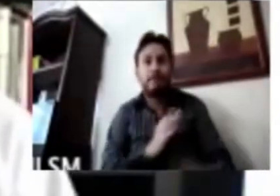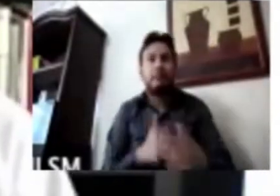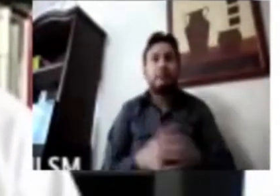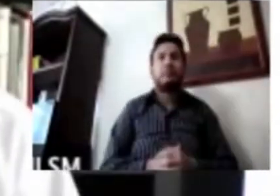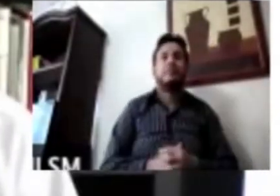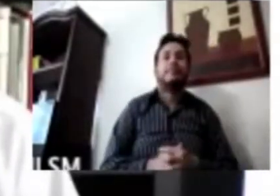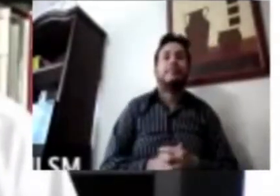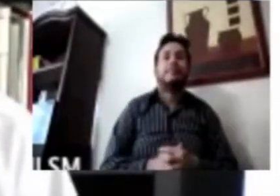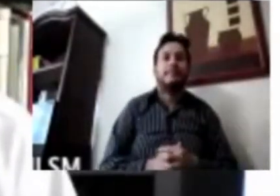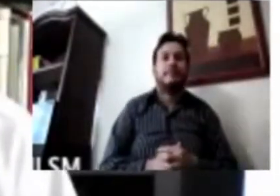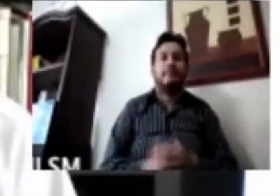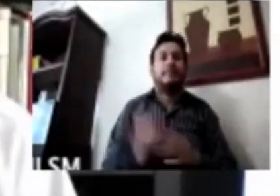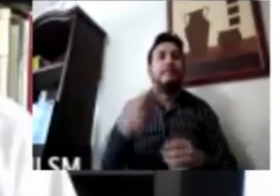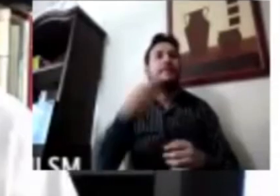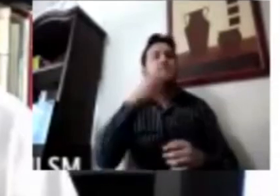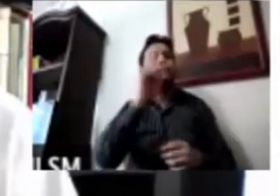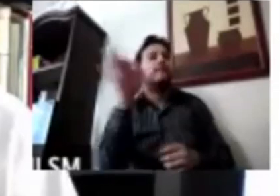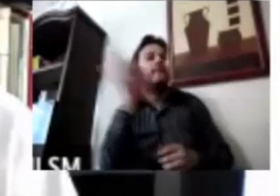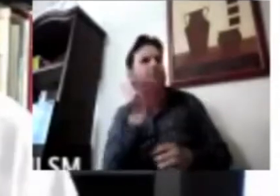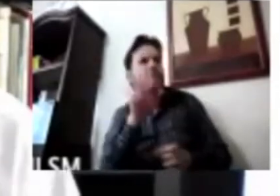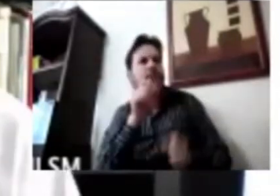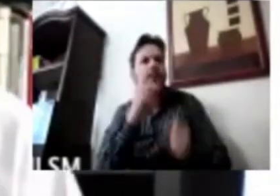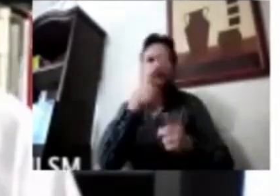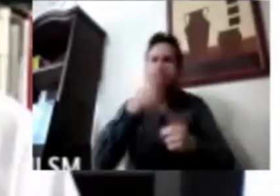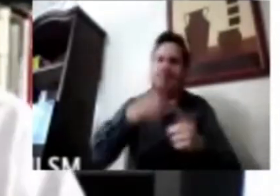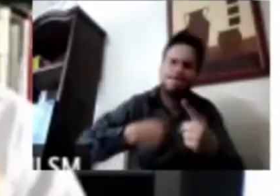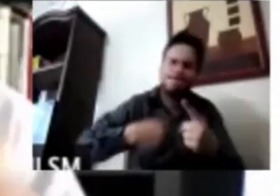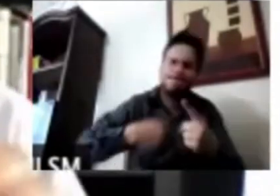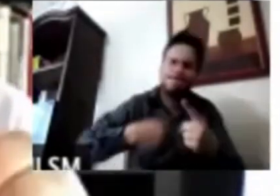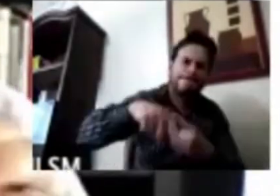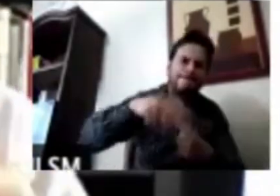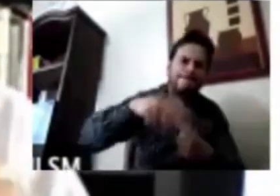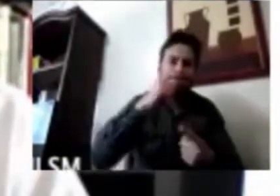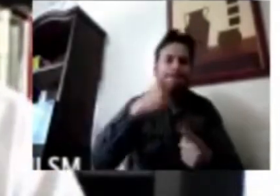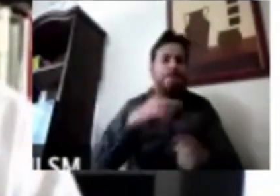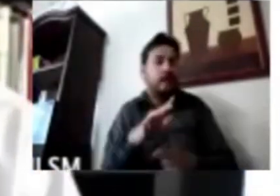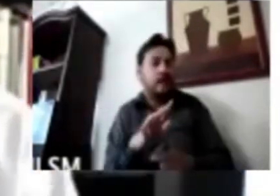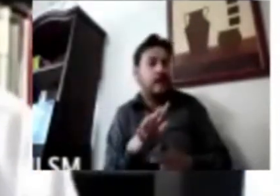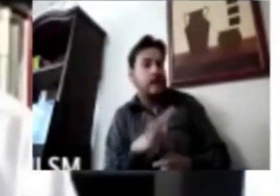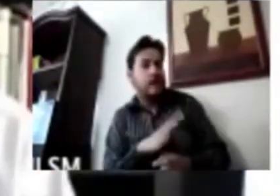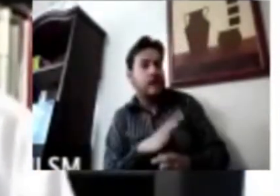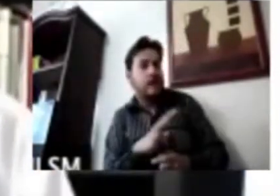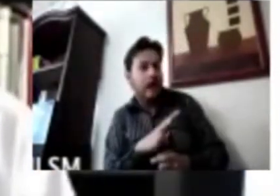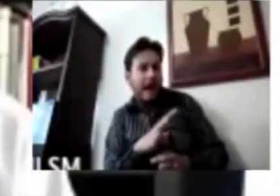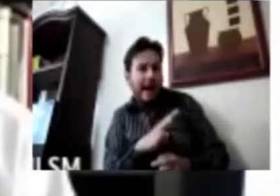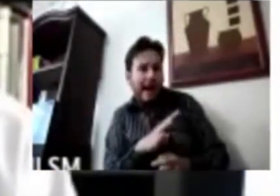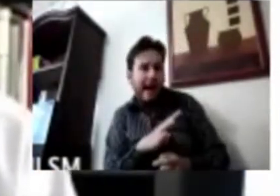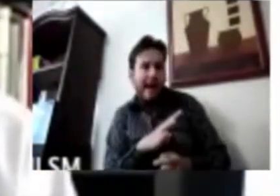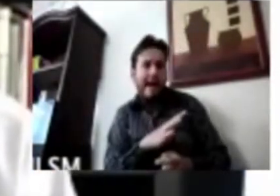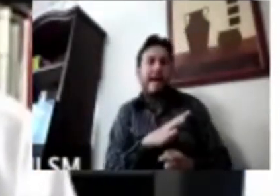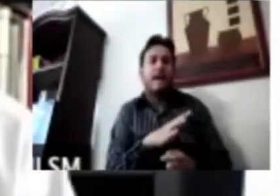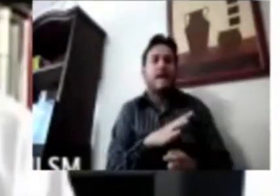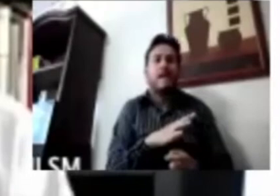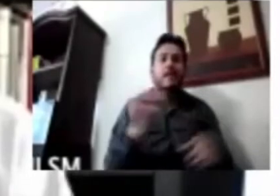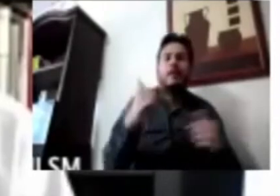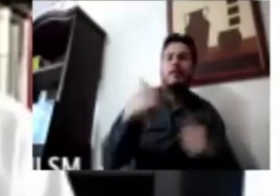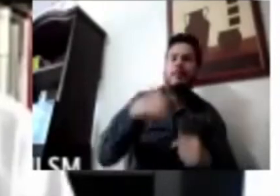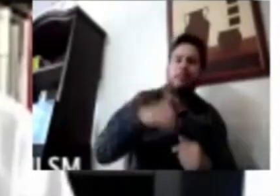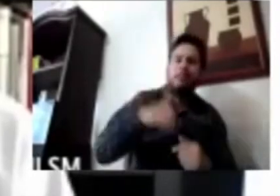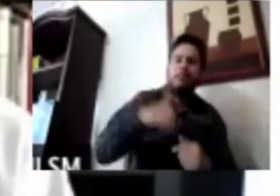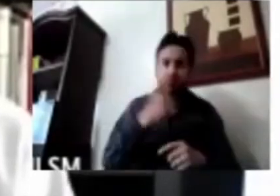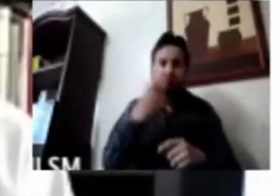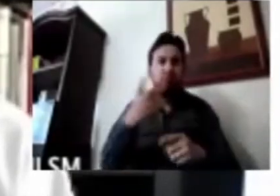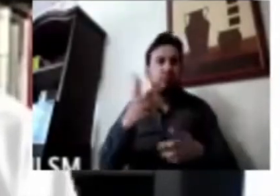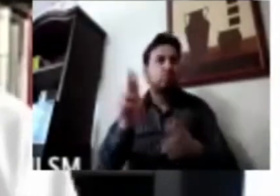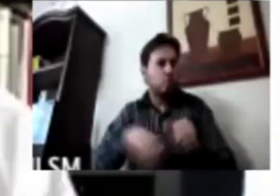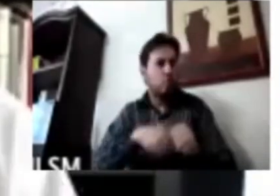tema de salud emocional, pero estamos, digamos, enfocándonos básicamente en cuál es su estado de